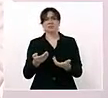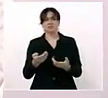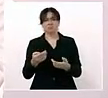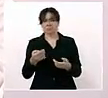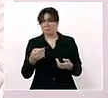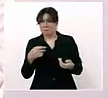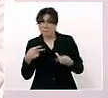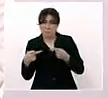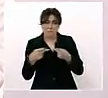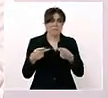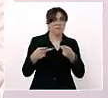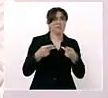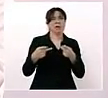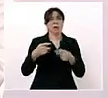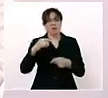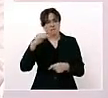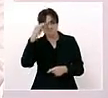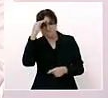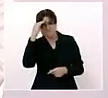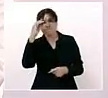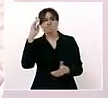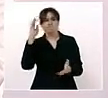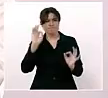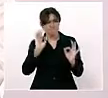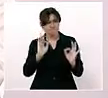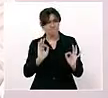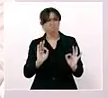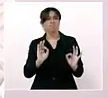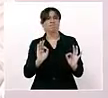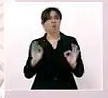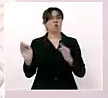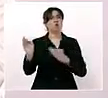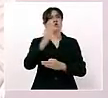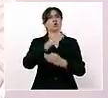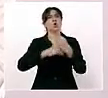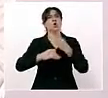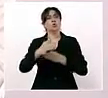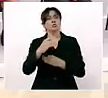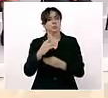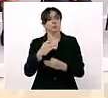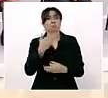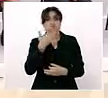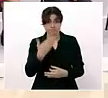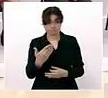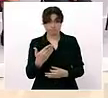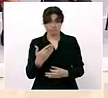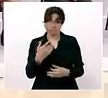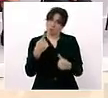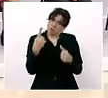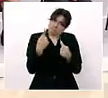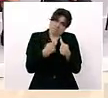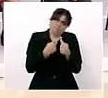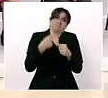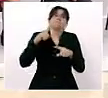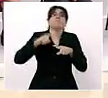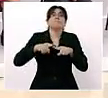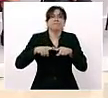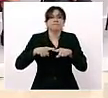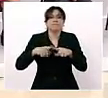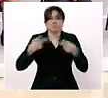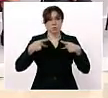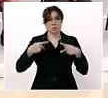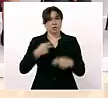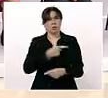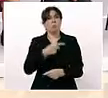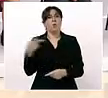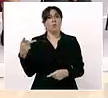el criterio de que por el bien de todos, primero los pobres. las comunidades indígenas de Nayarit van